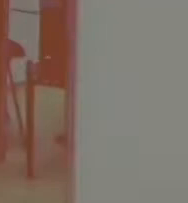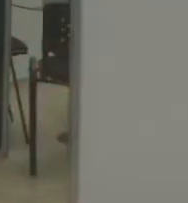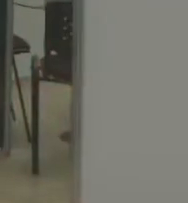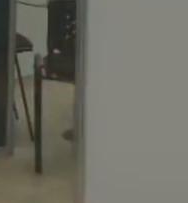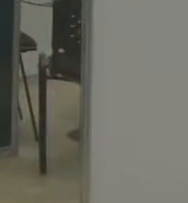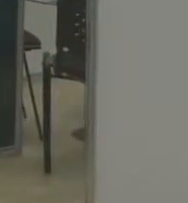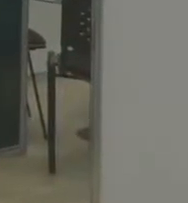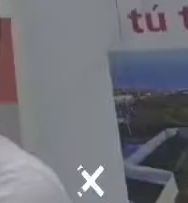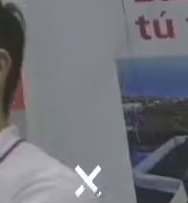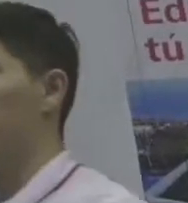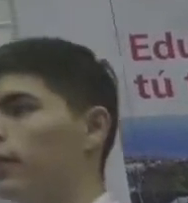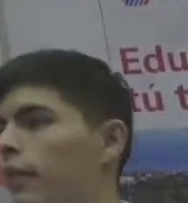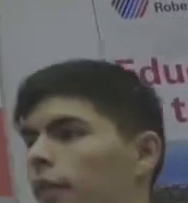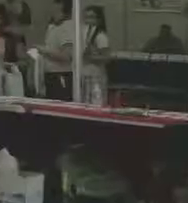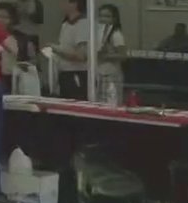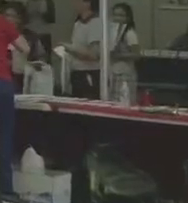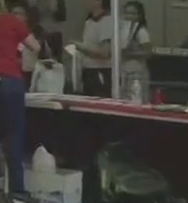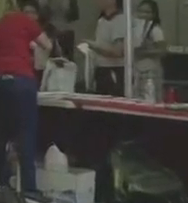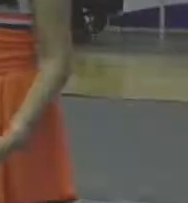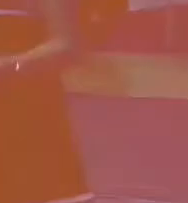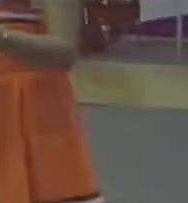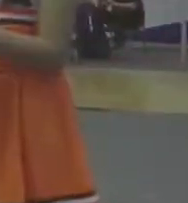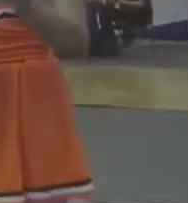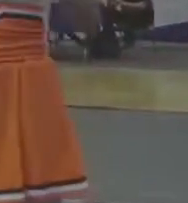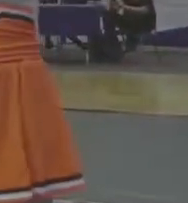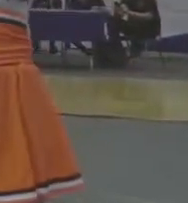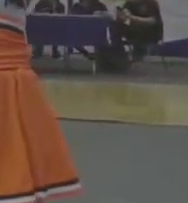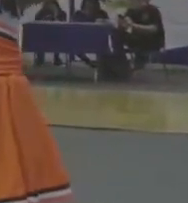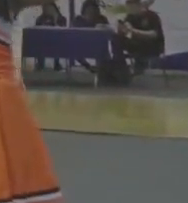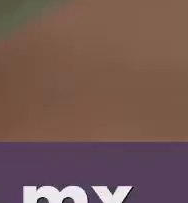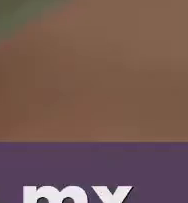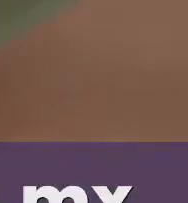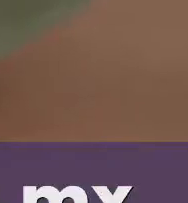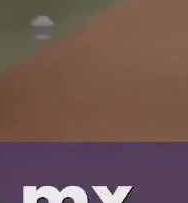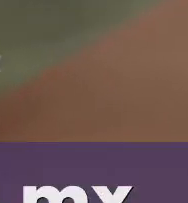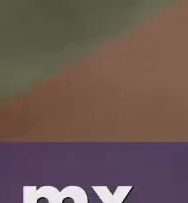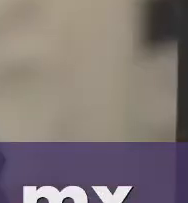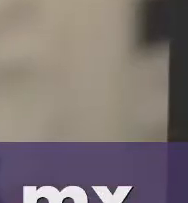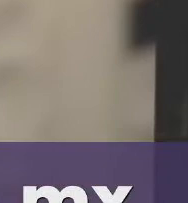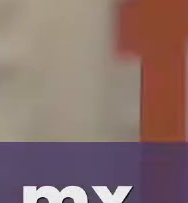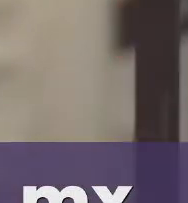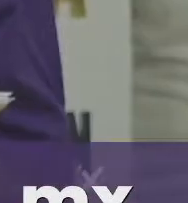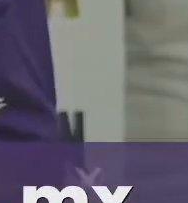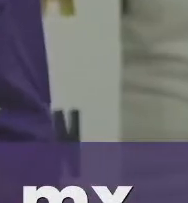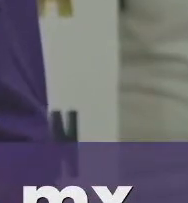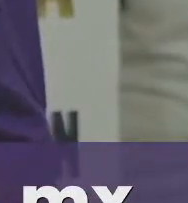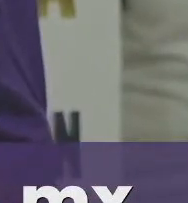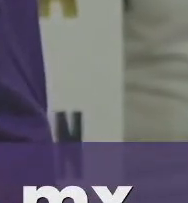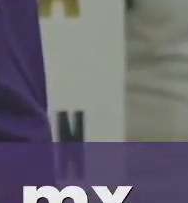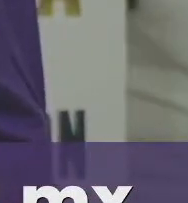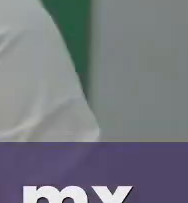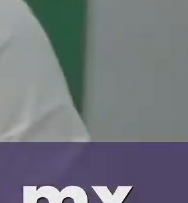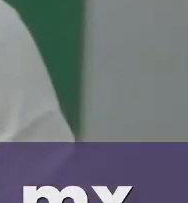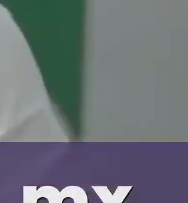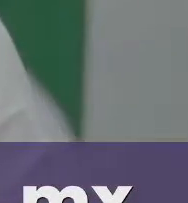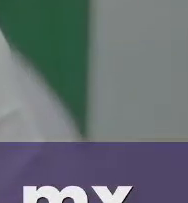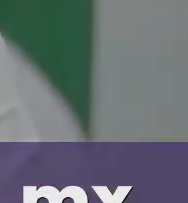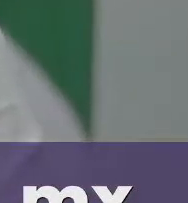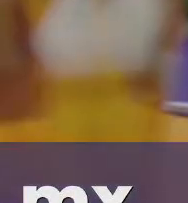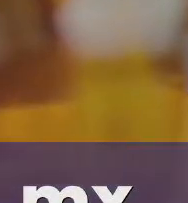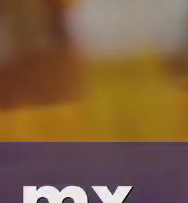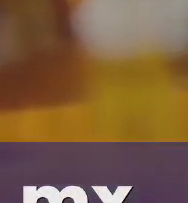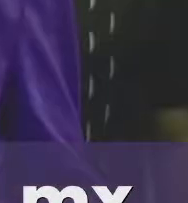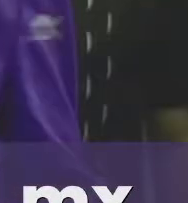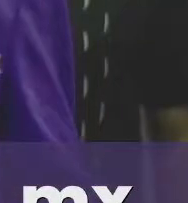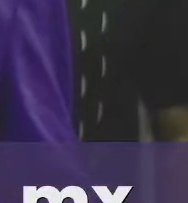la página expoprepárate.uinl.edu.mx. ¡Y listo! Una gran variedad de opciones educativas a un